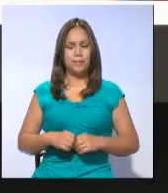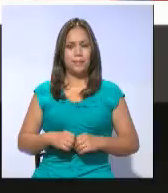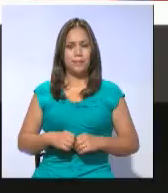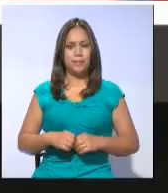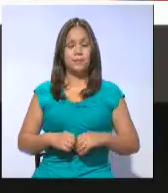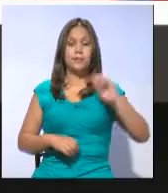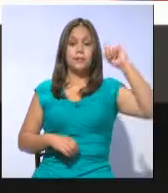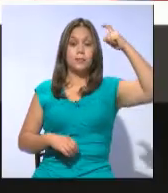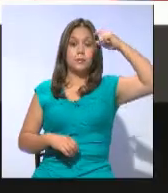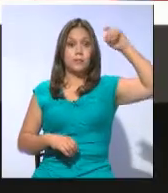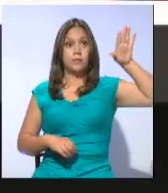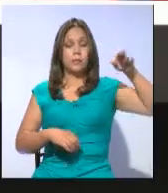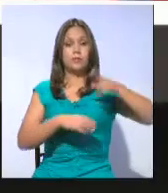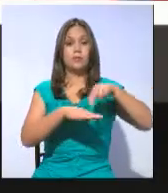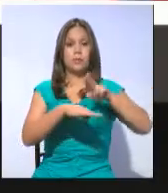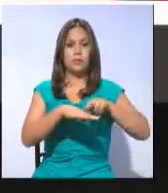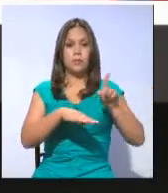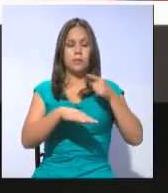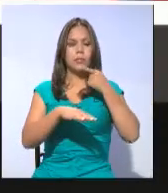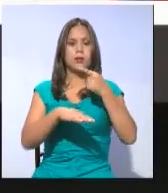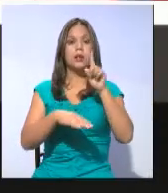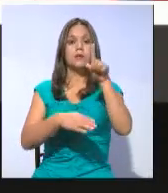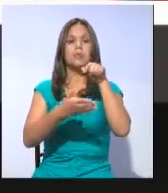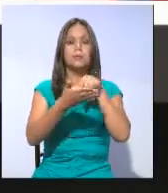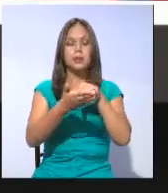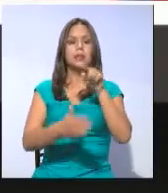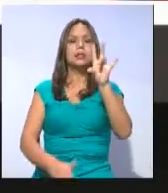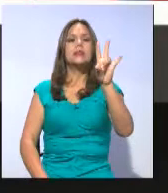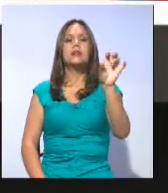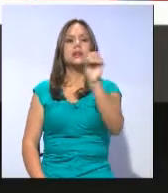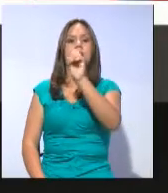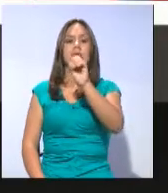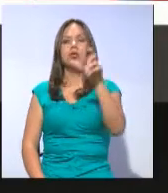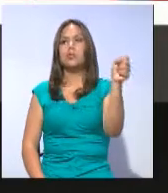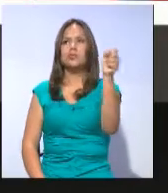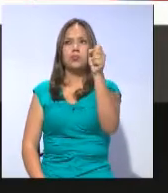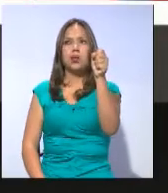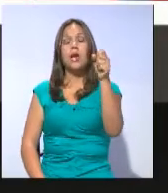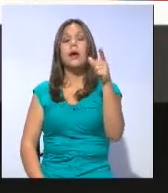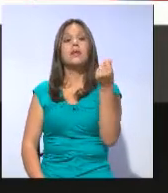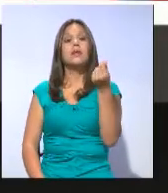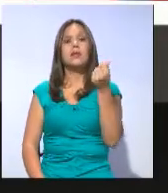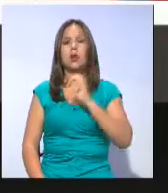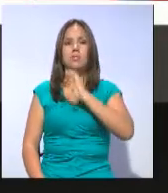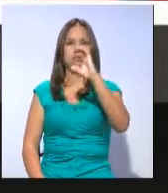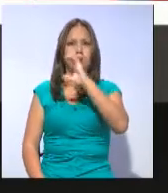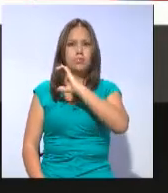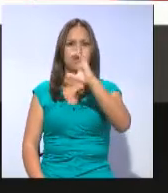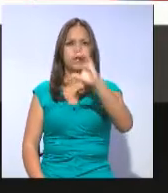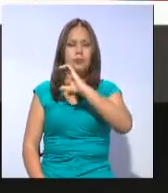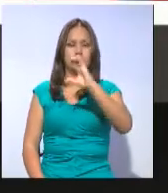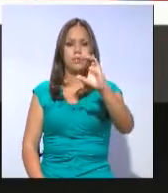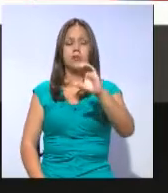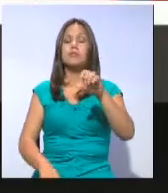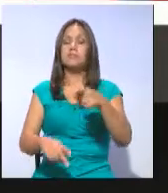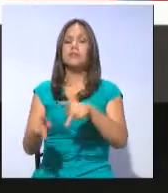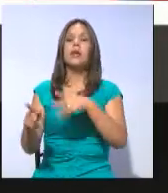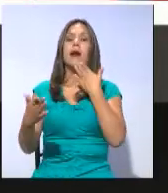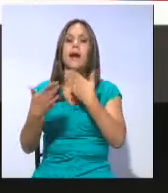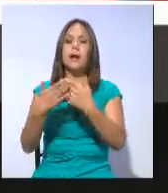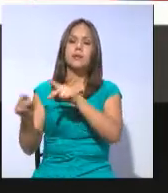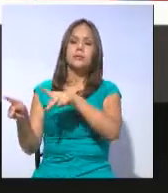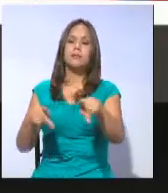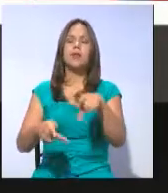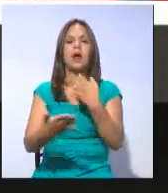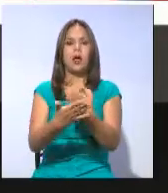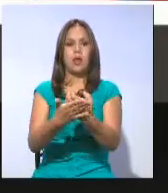El gobierno nacional prevé generar 1.700 millones de ingresos al año con el plan económico. Así lo reveló el ministro de Finanzas,